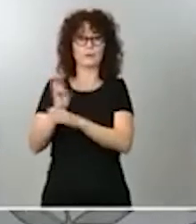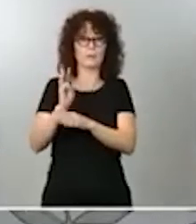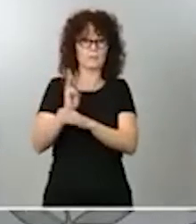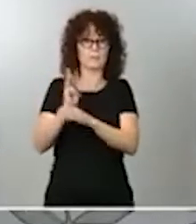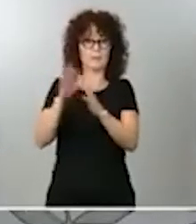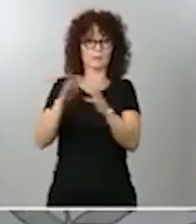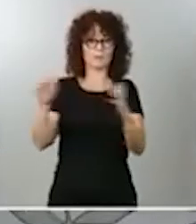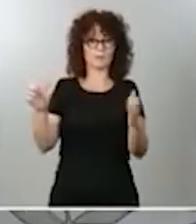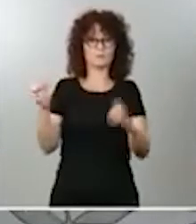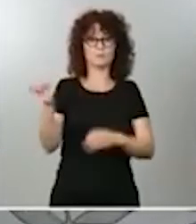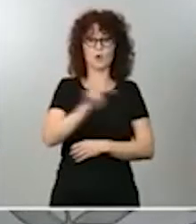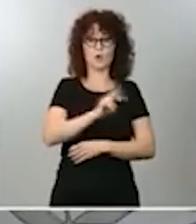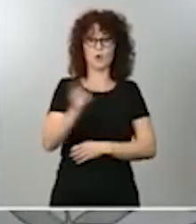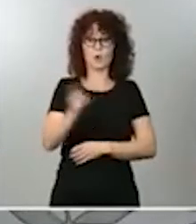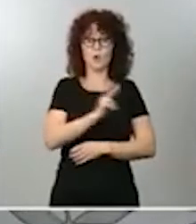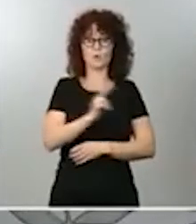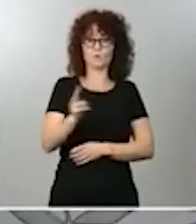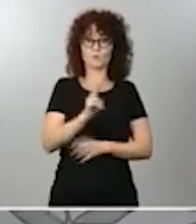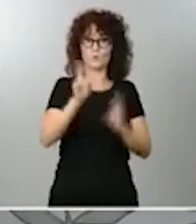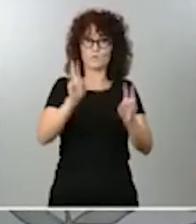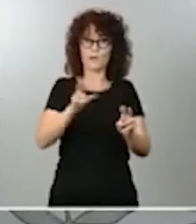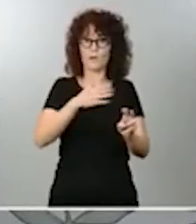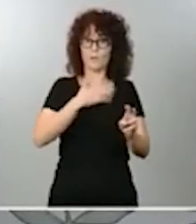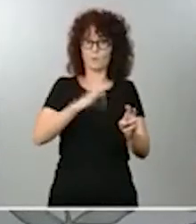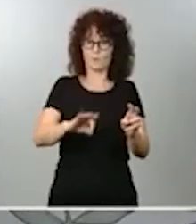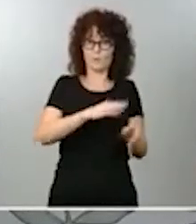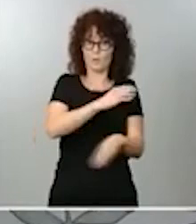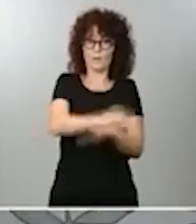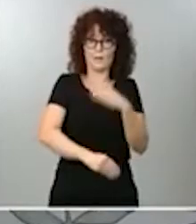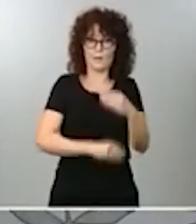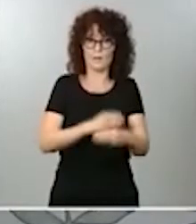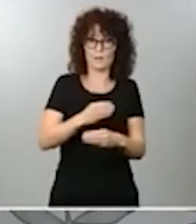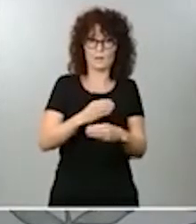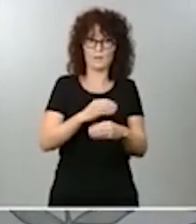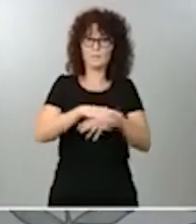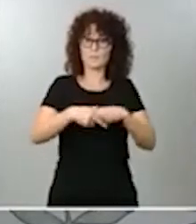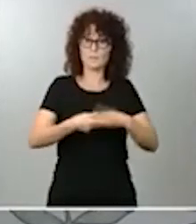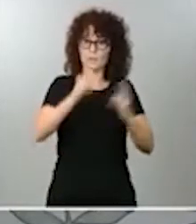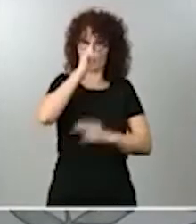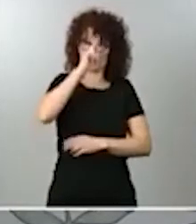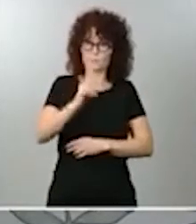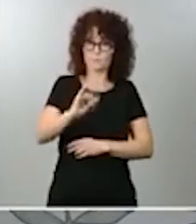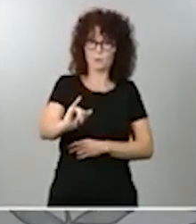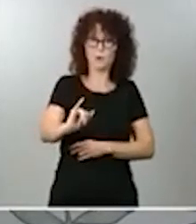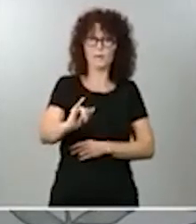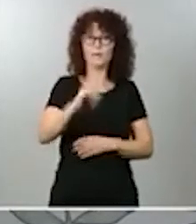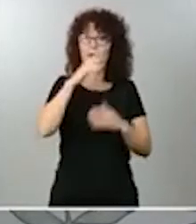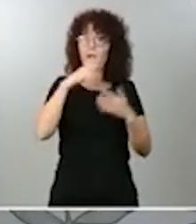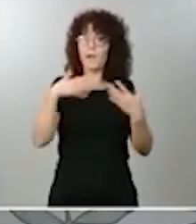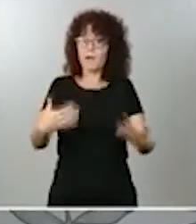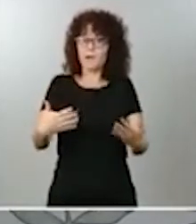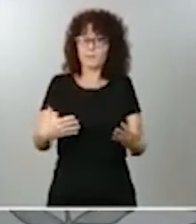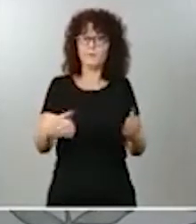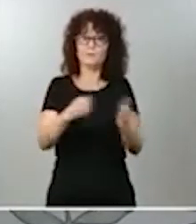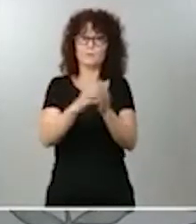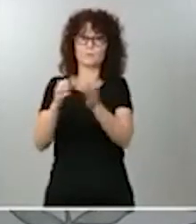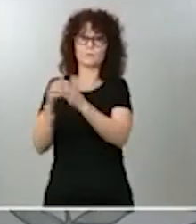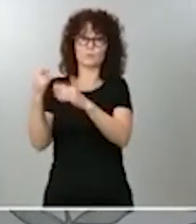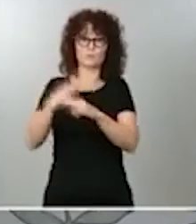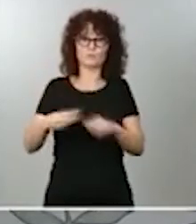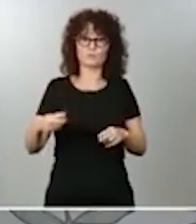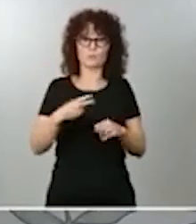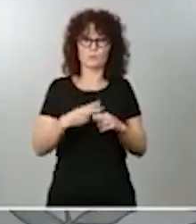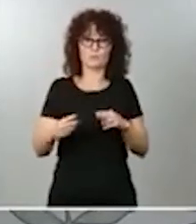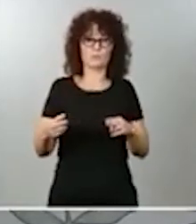igualmente legítimas, son igualmente democráticas, y en este caso le ha correspondido a los grupos políticos que en el día de hoy han